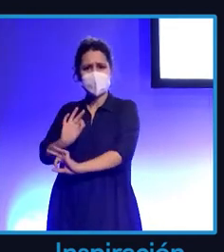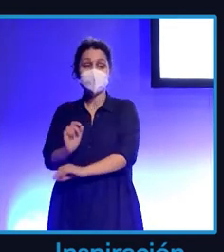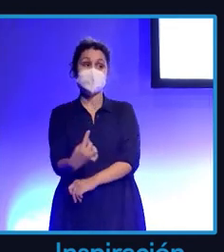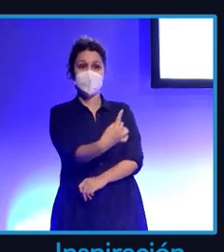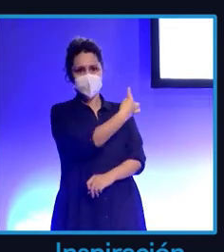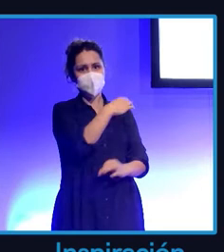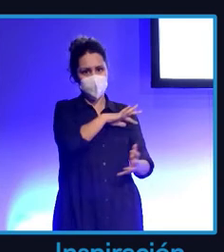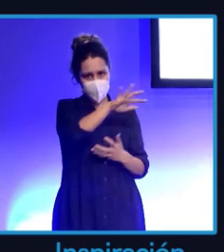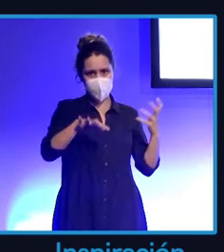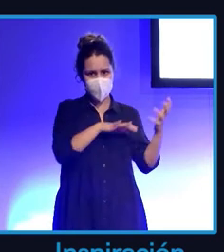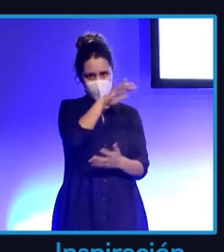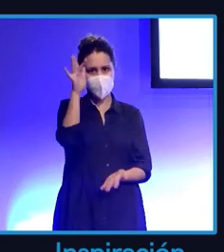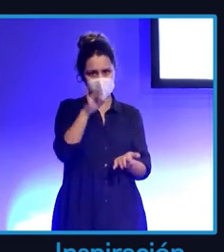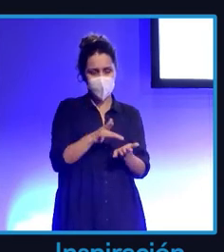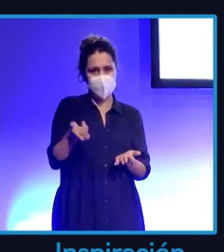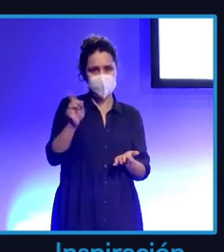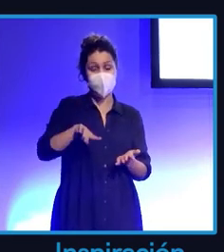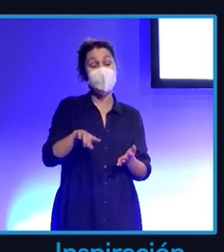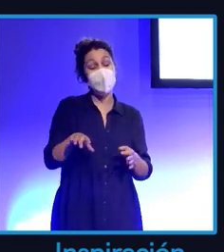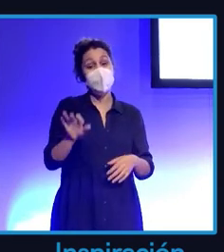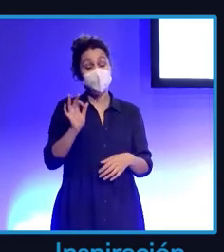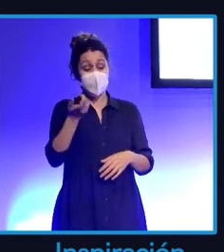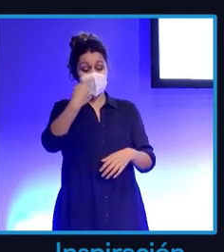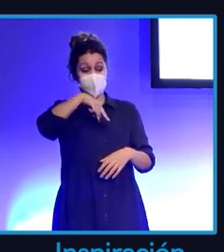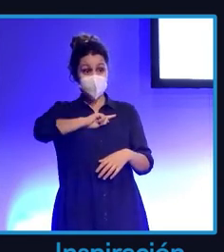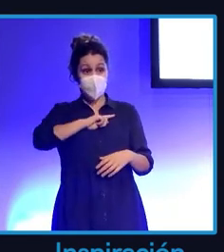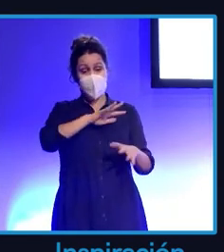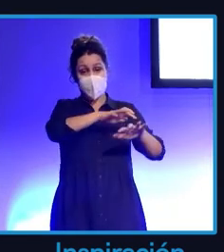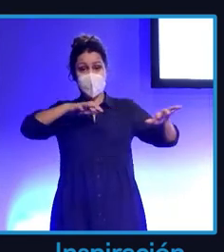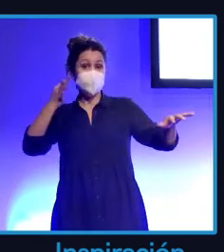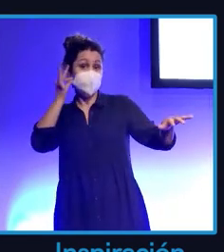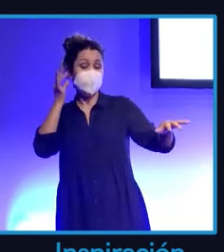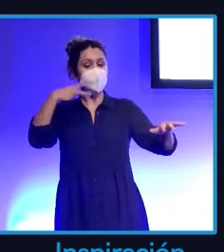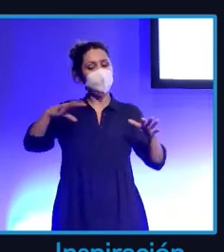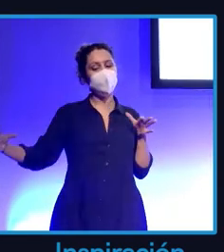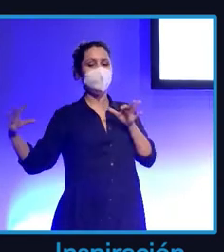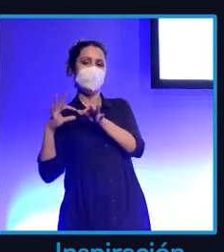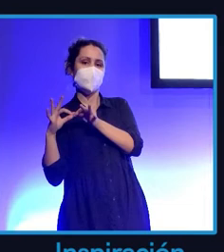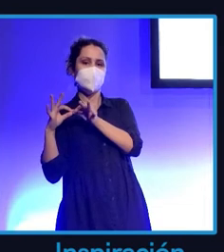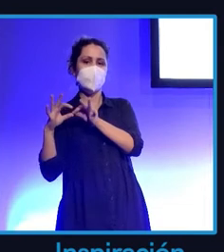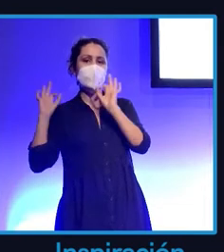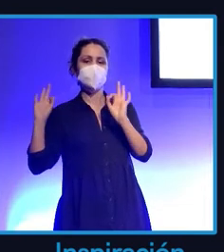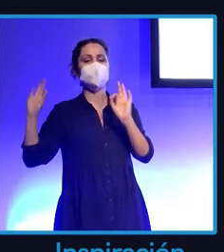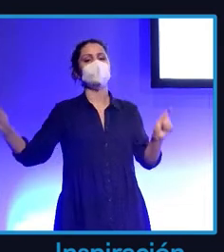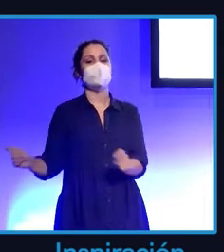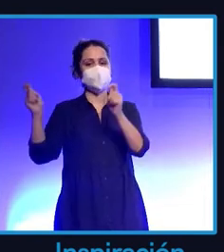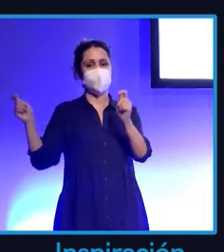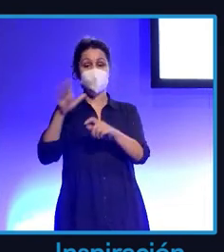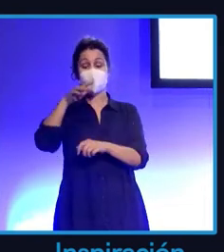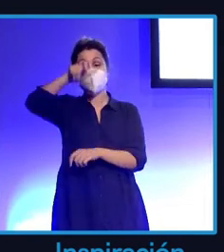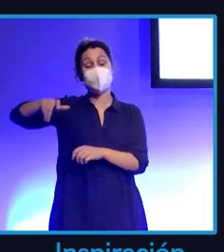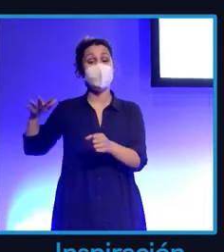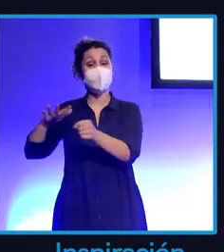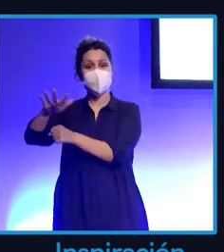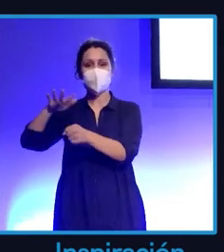cuestión es indudable que muchas de nosotros nos podíamos sentir identificadas. ¿Por qué? Porque los influencers tenían credibilidad